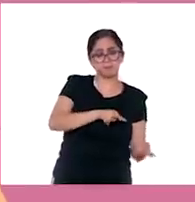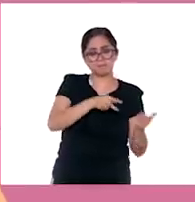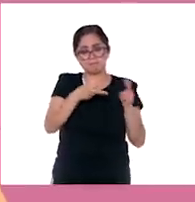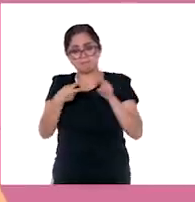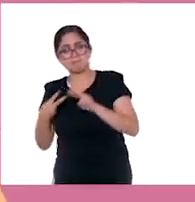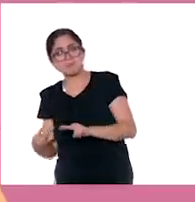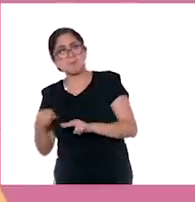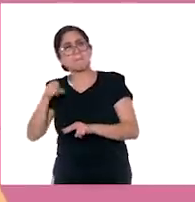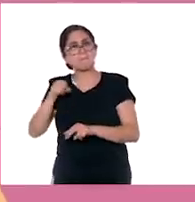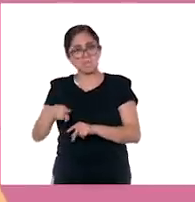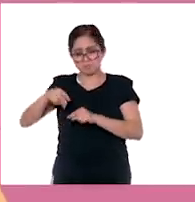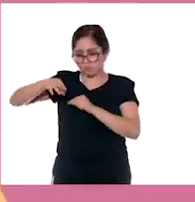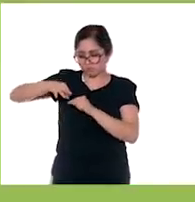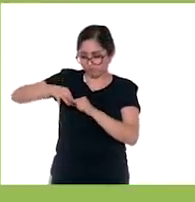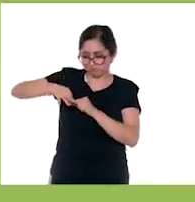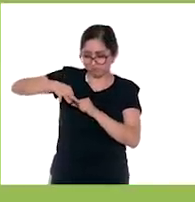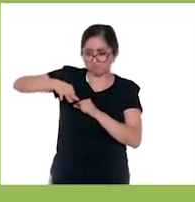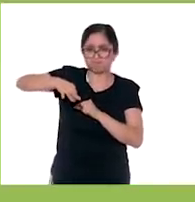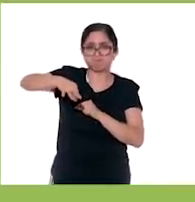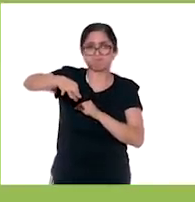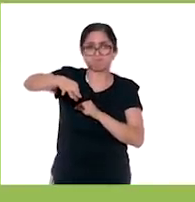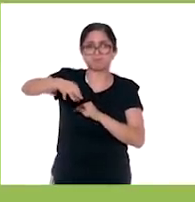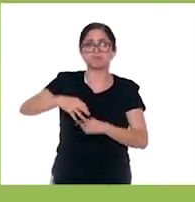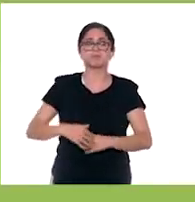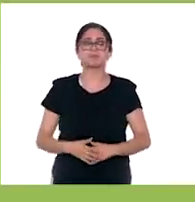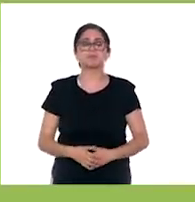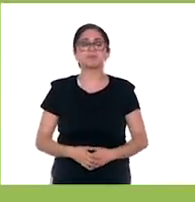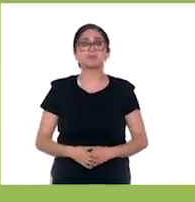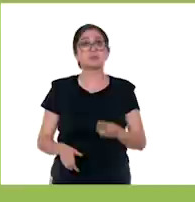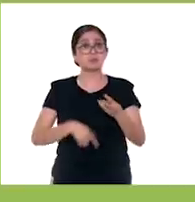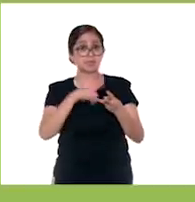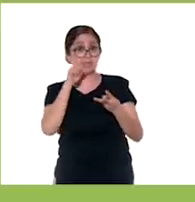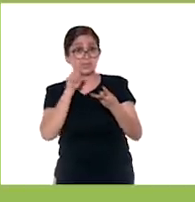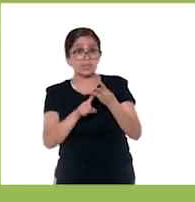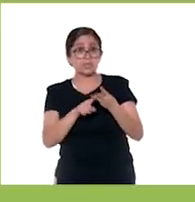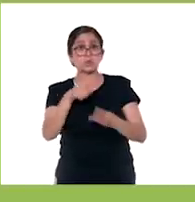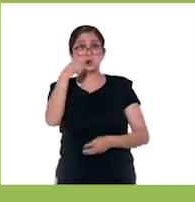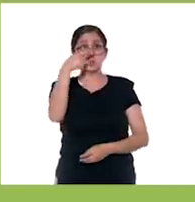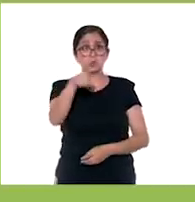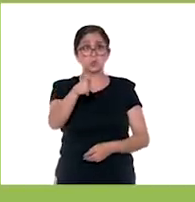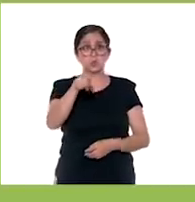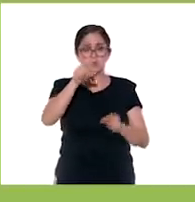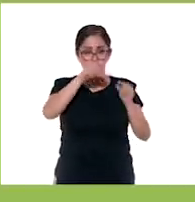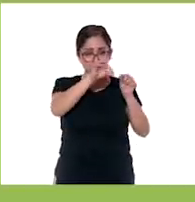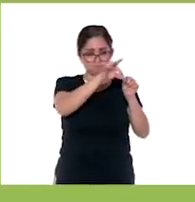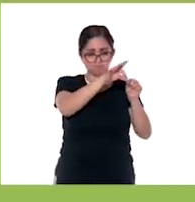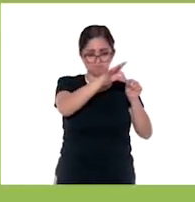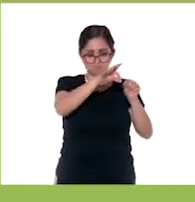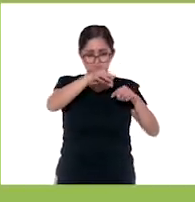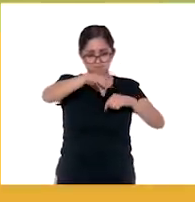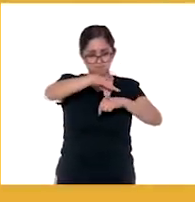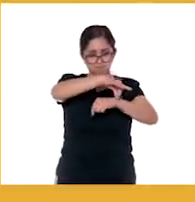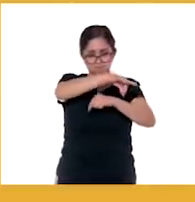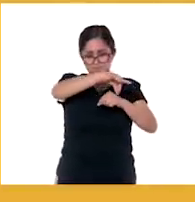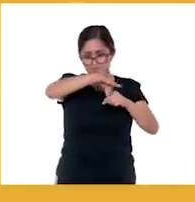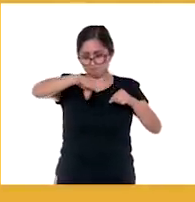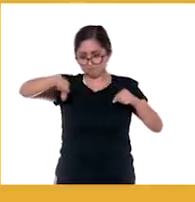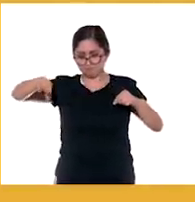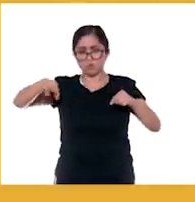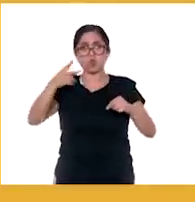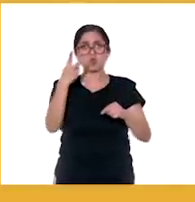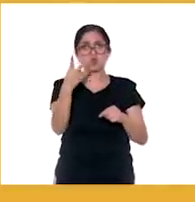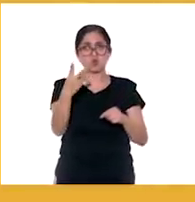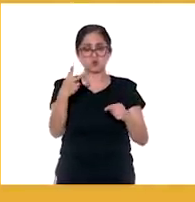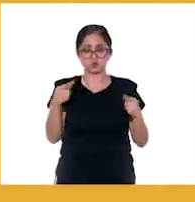anterior del otro lado de la playera. 3. Traza la línea horizontal entre los dos puntos.